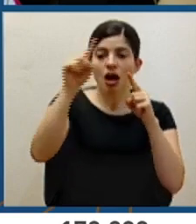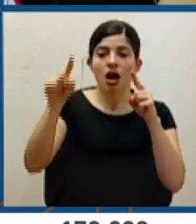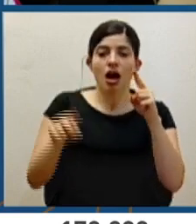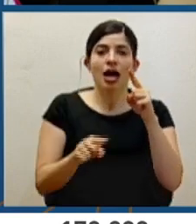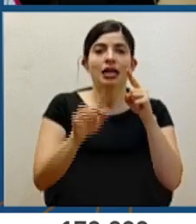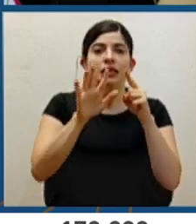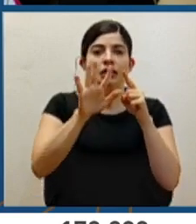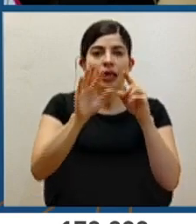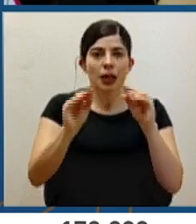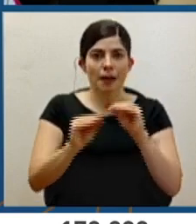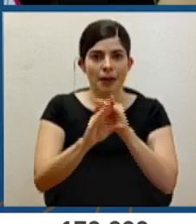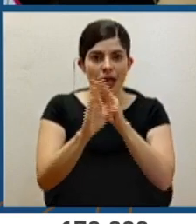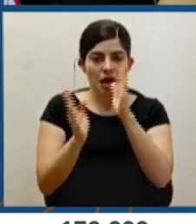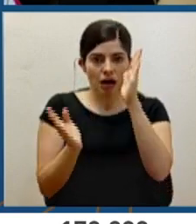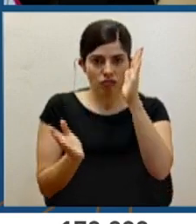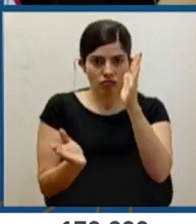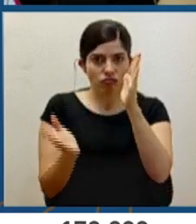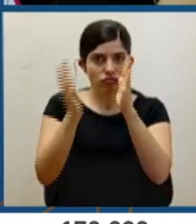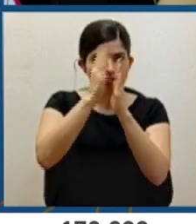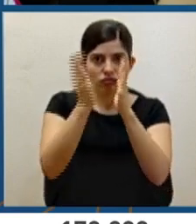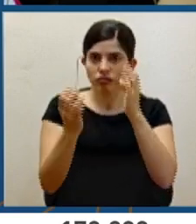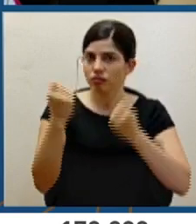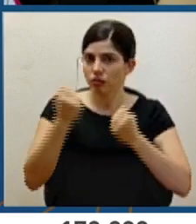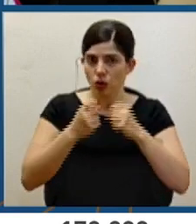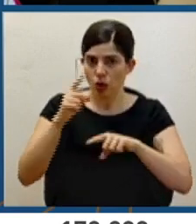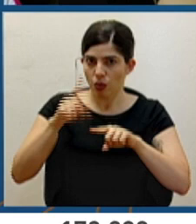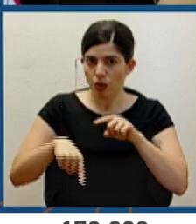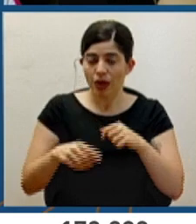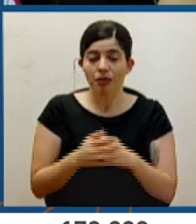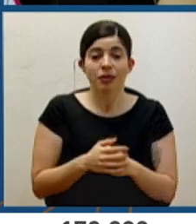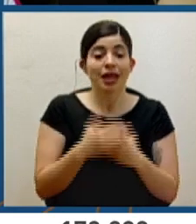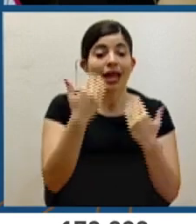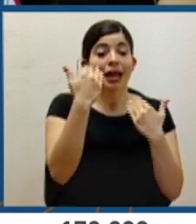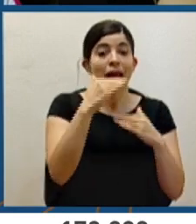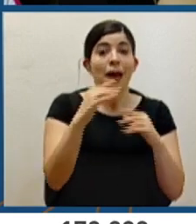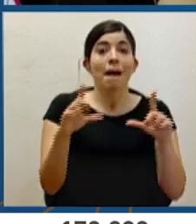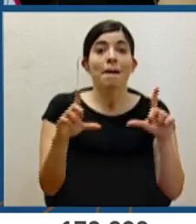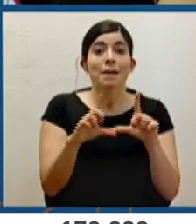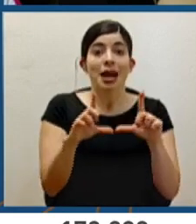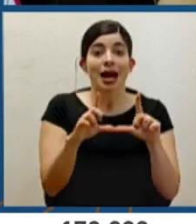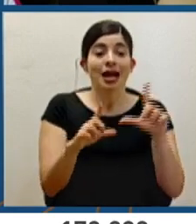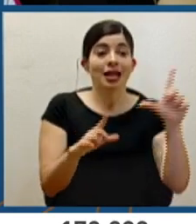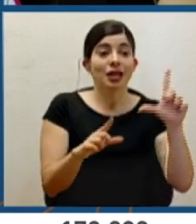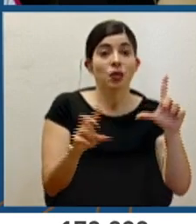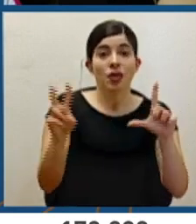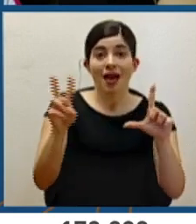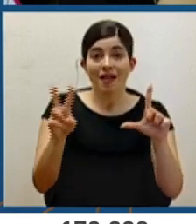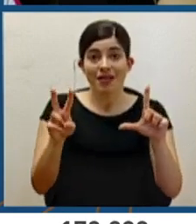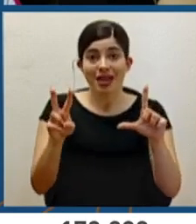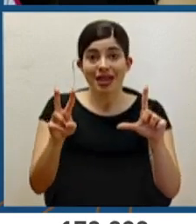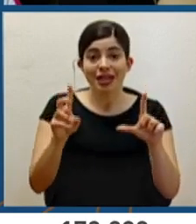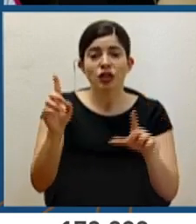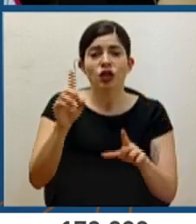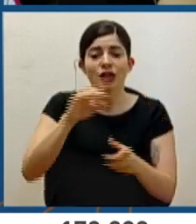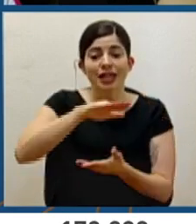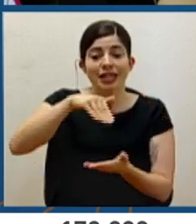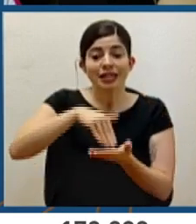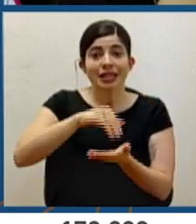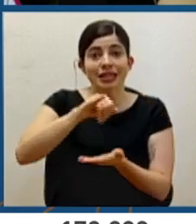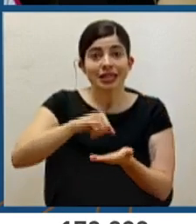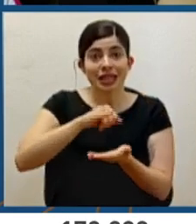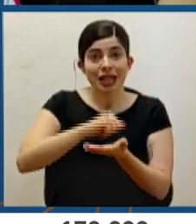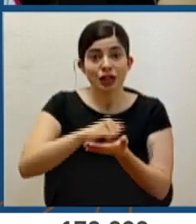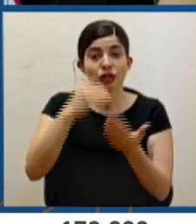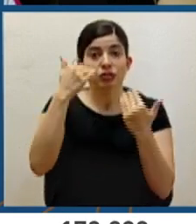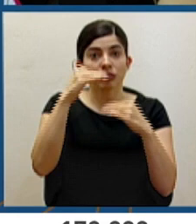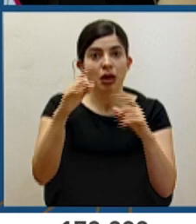mañana. Y se mantiene la restricción por placas entre semana en el centro de San José. Recordemos que